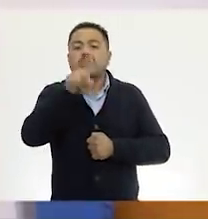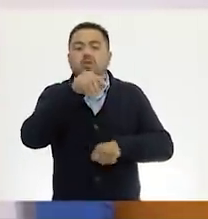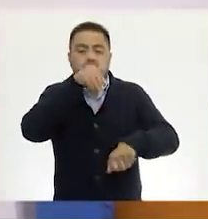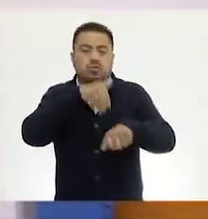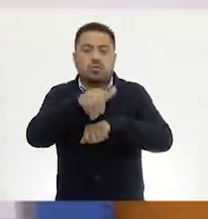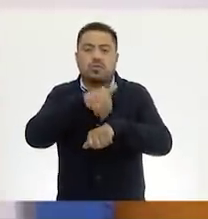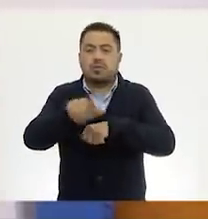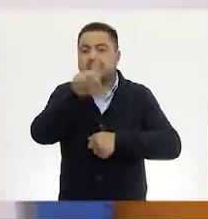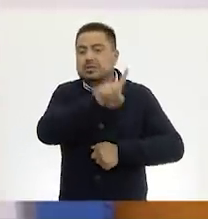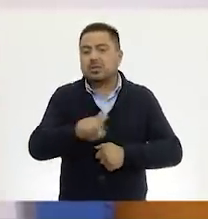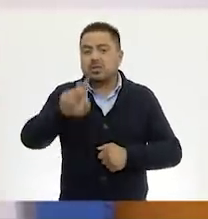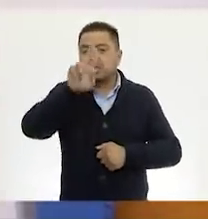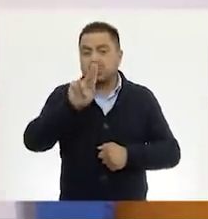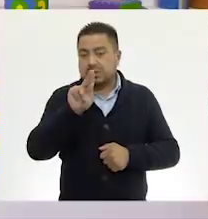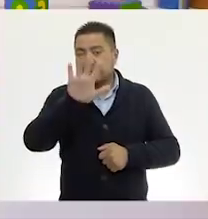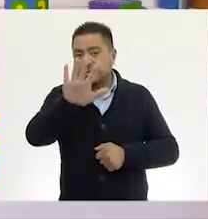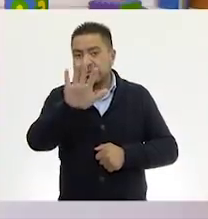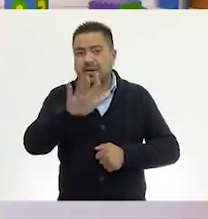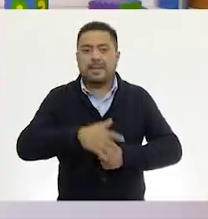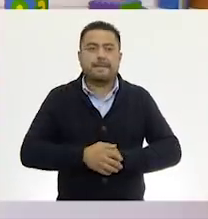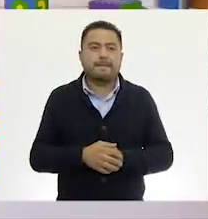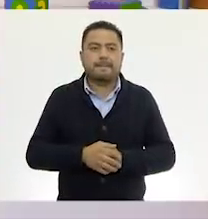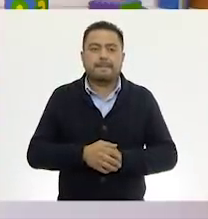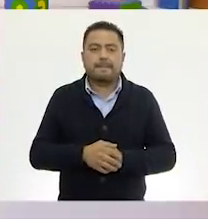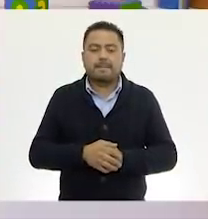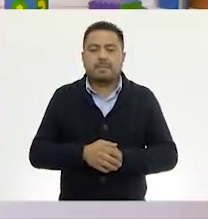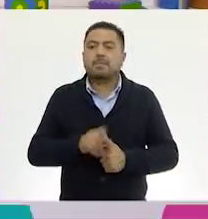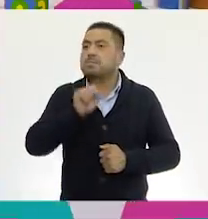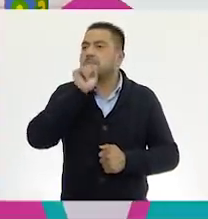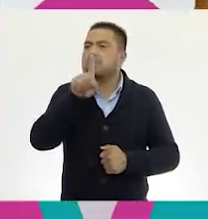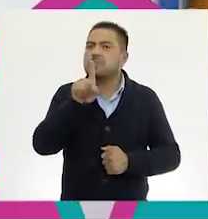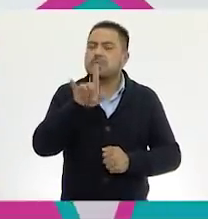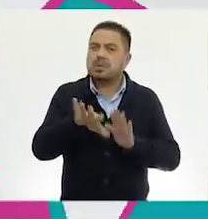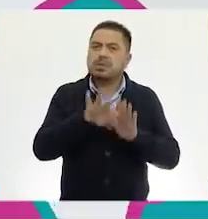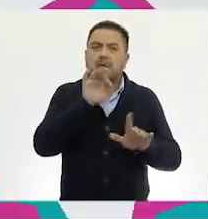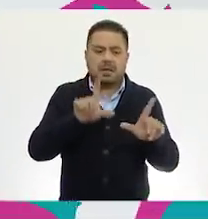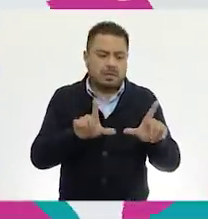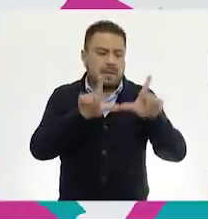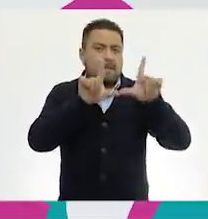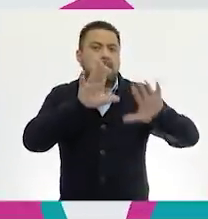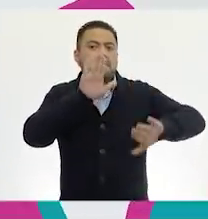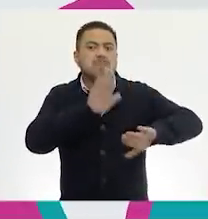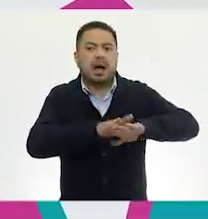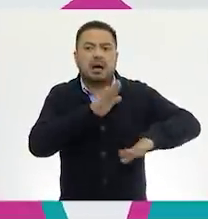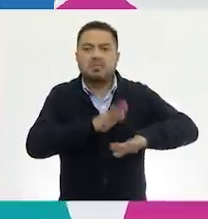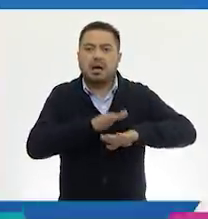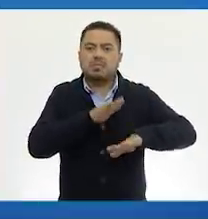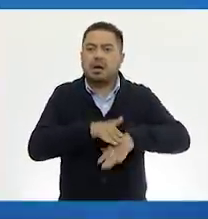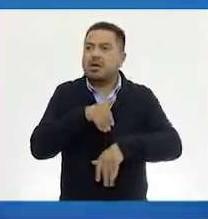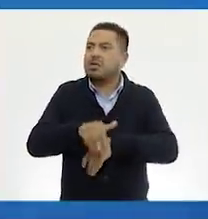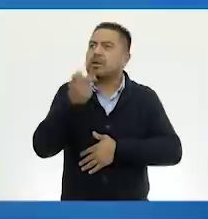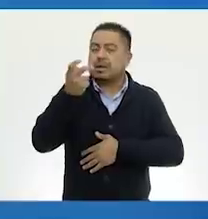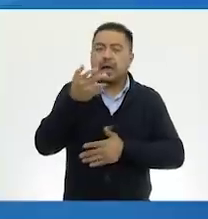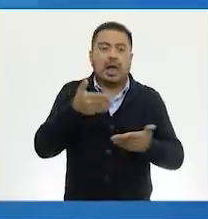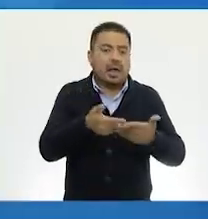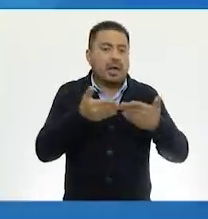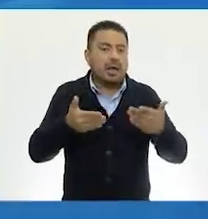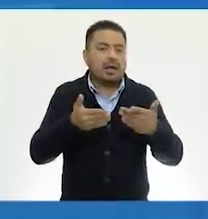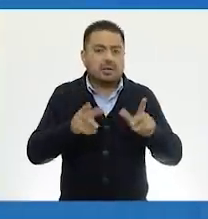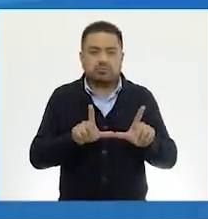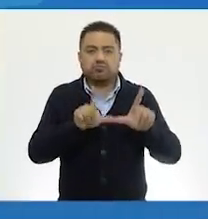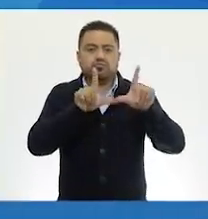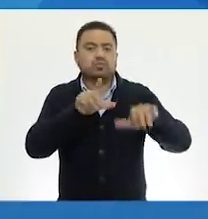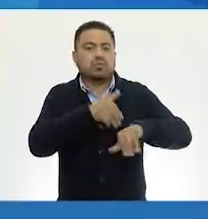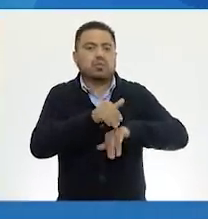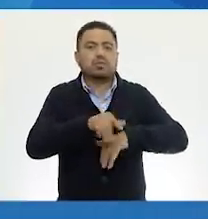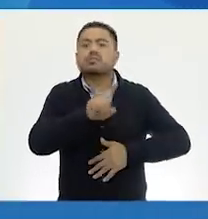página ciento ochenta y cinco. Ciento ochenta y cinco. También, mira, hay más tarjetitas también en esta página. Muy bien. Son la continuación de las tarjetas.